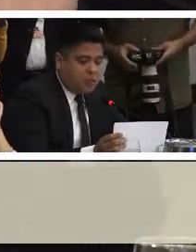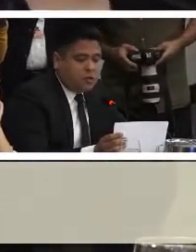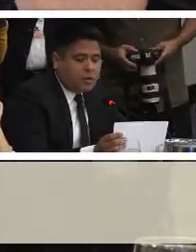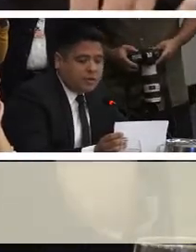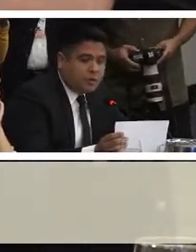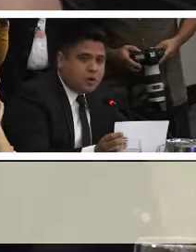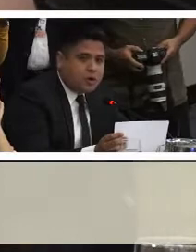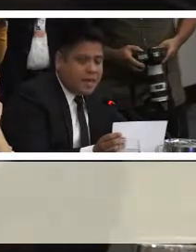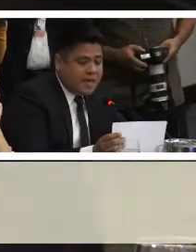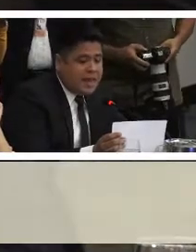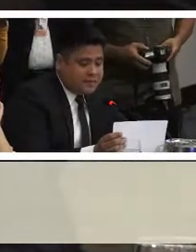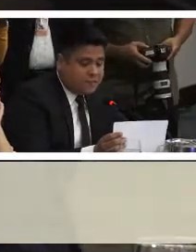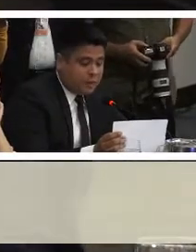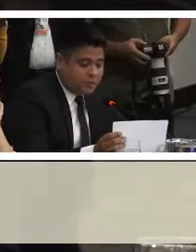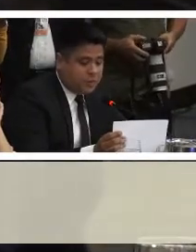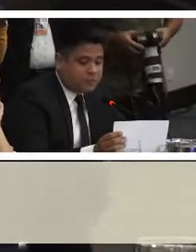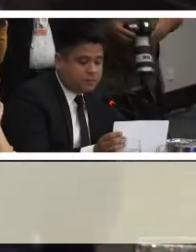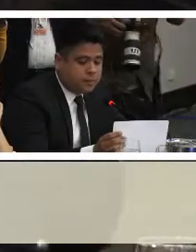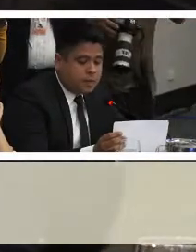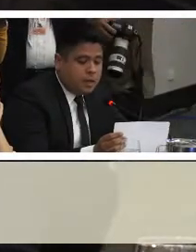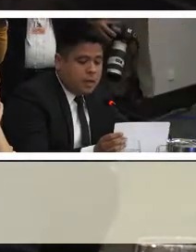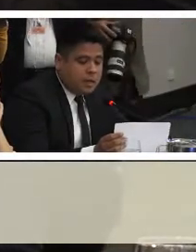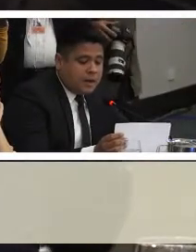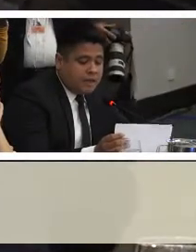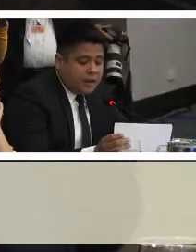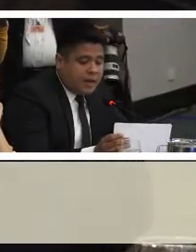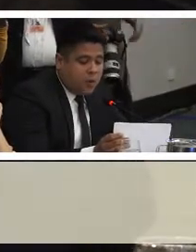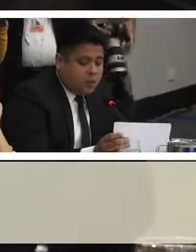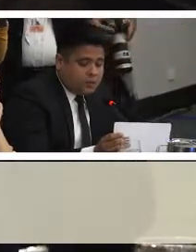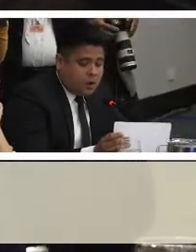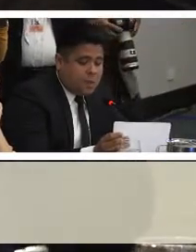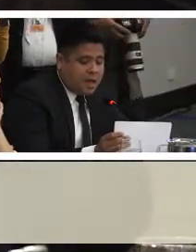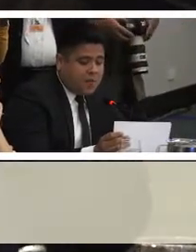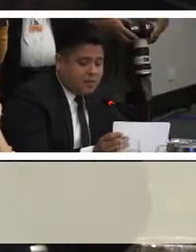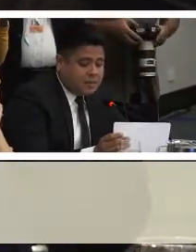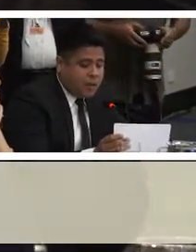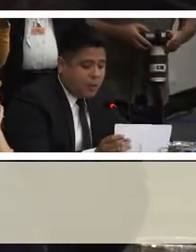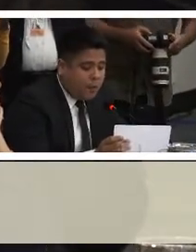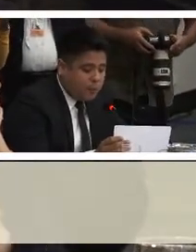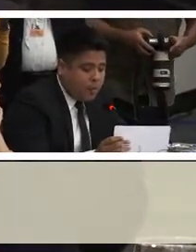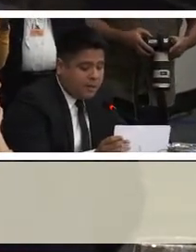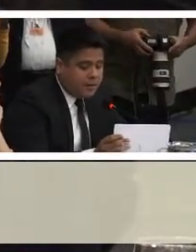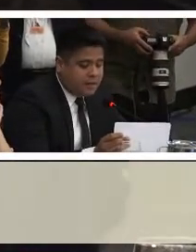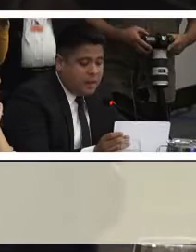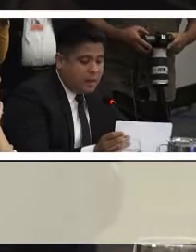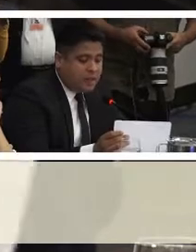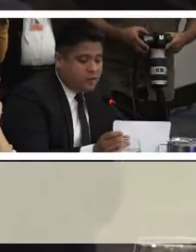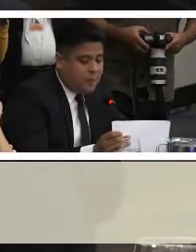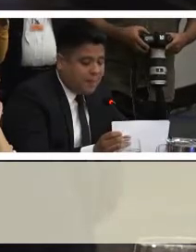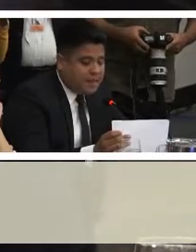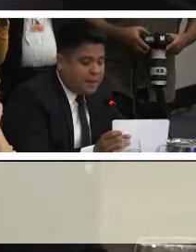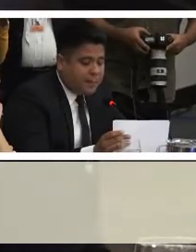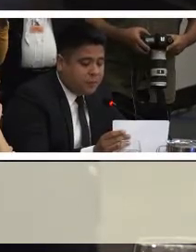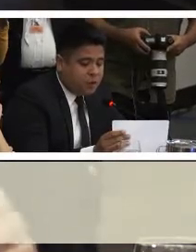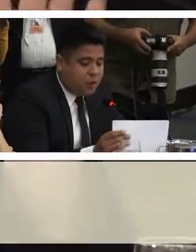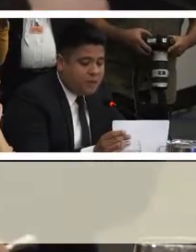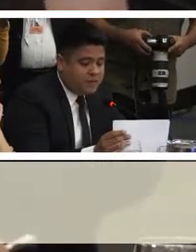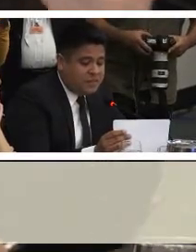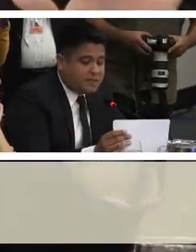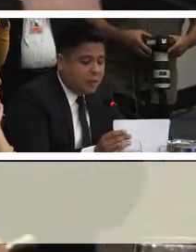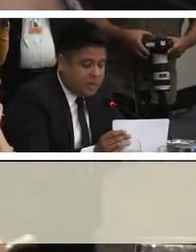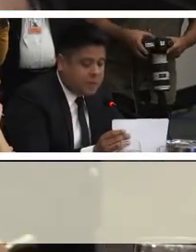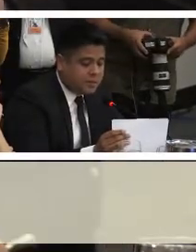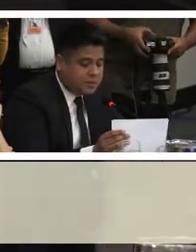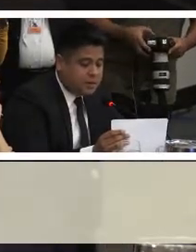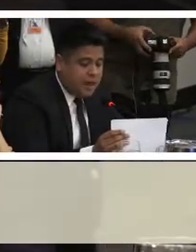discriminación, la exclusión y la desinformación. Referente a la educación, además hemos visitado escuelas públicas, de educación especial para personas con